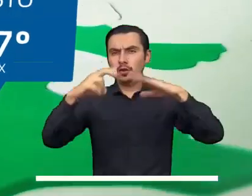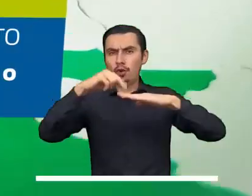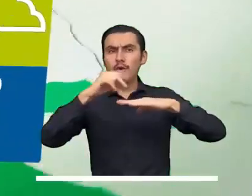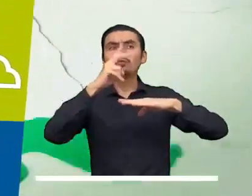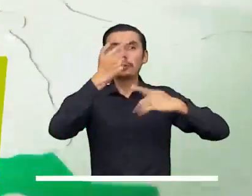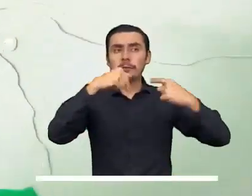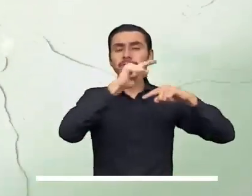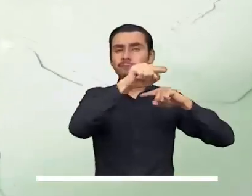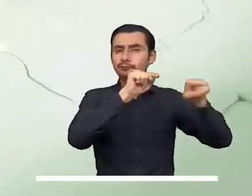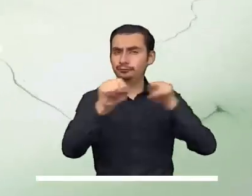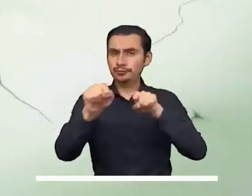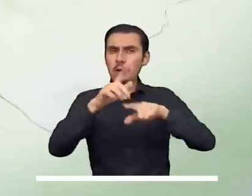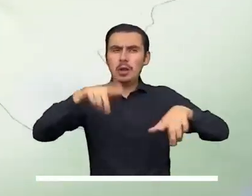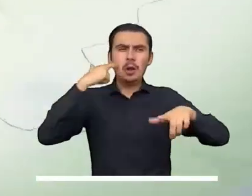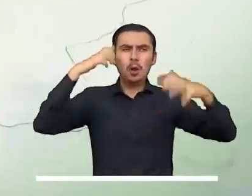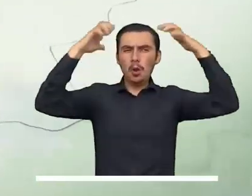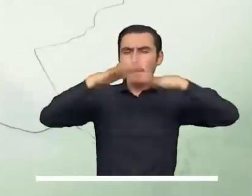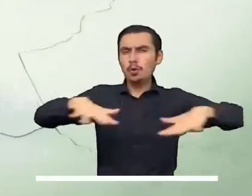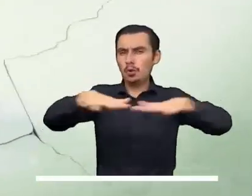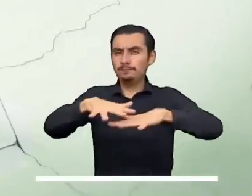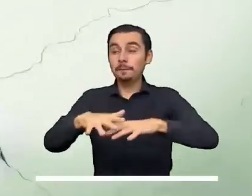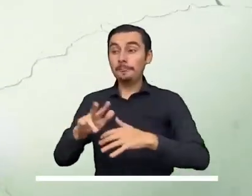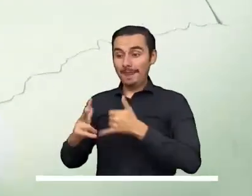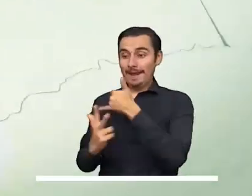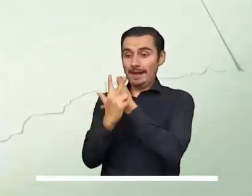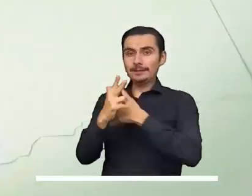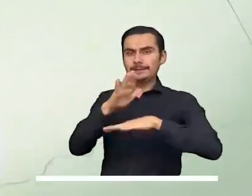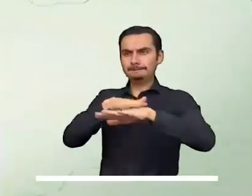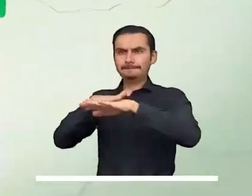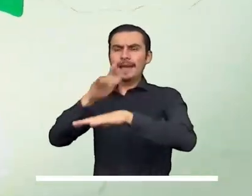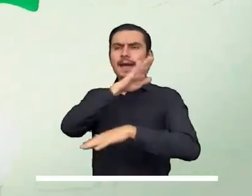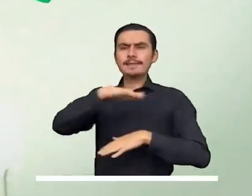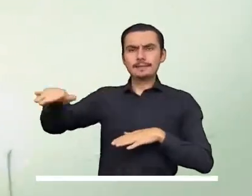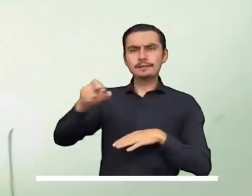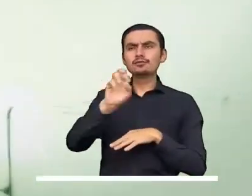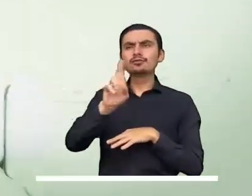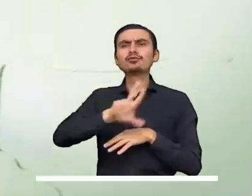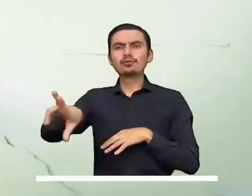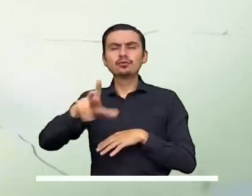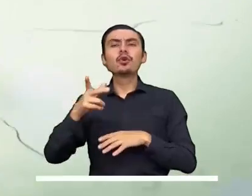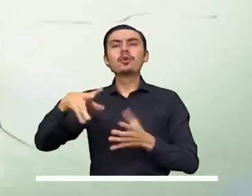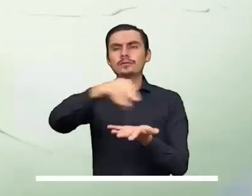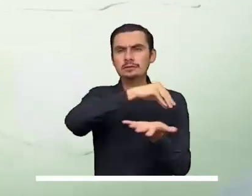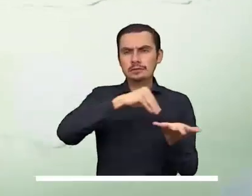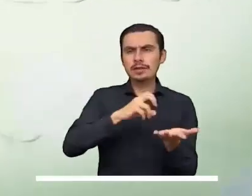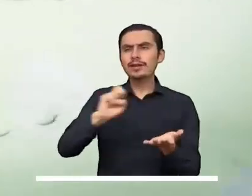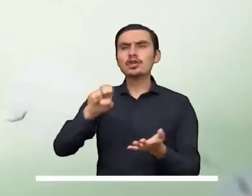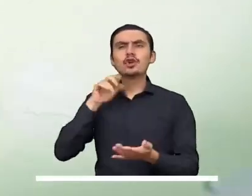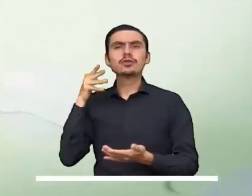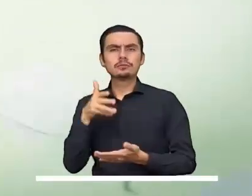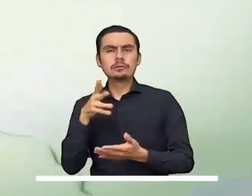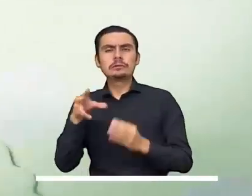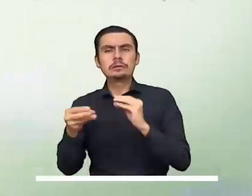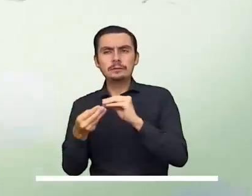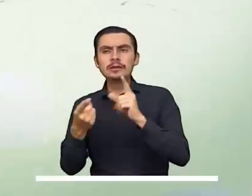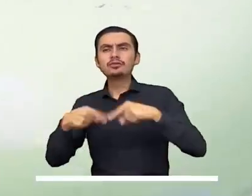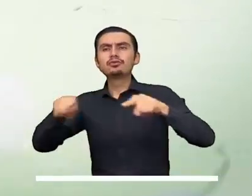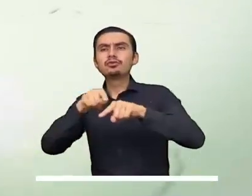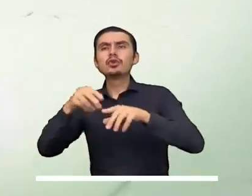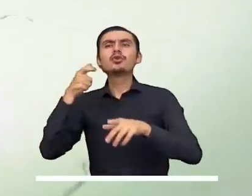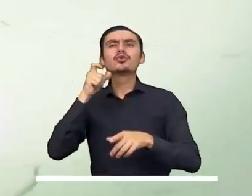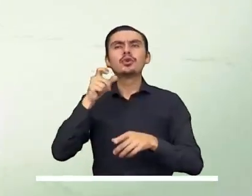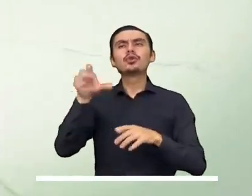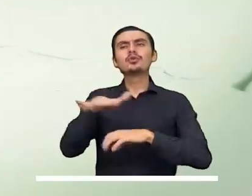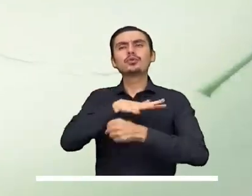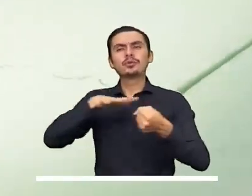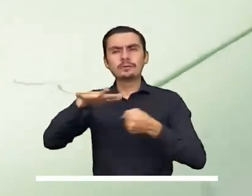lluviosas de los Andes serían Antioquia, sur de Santander, occidente de norte de Santander, Eje Cafetero, Cundinamarca y norte de